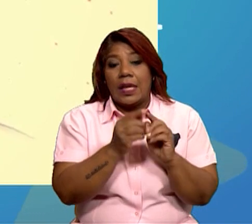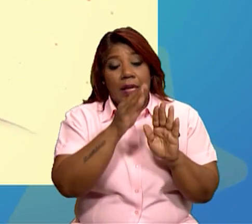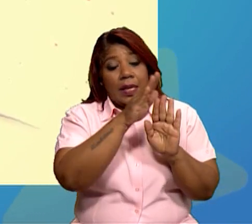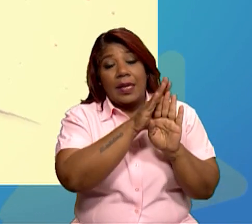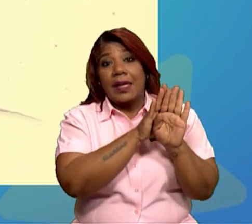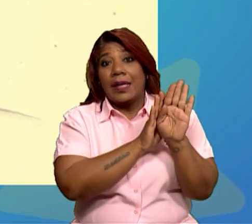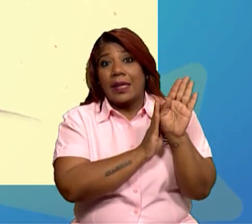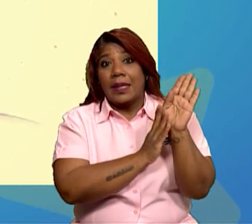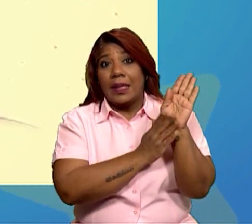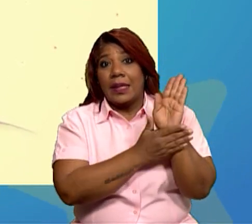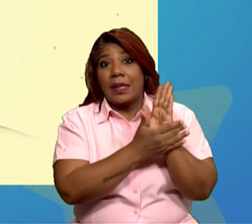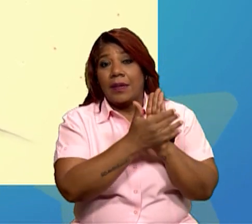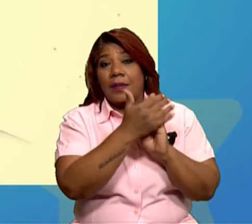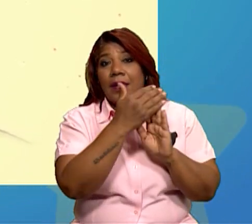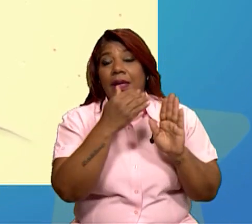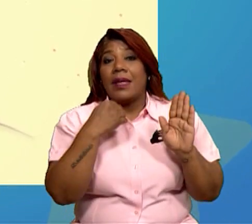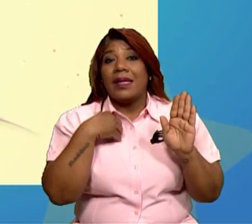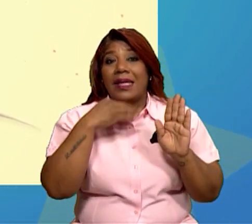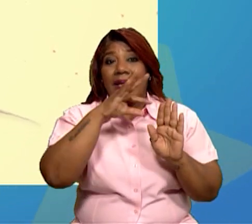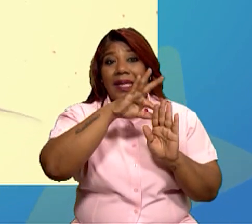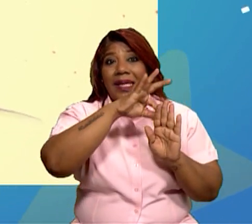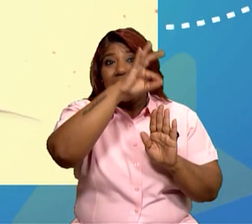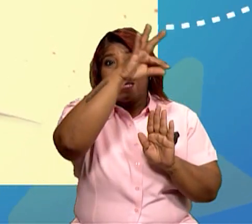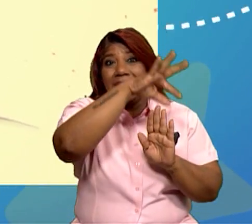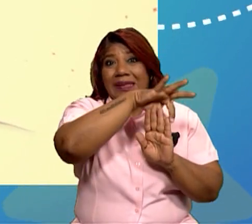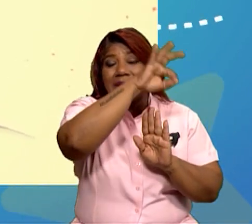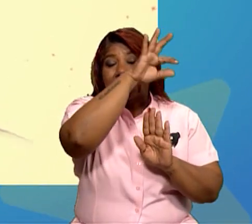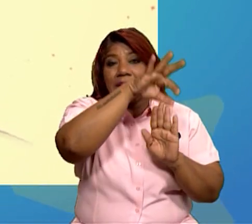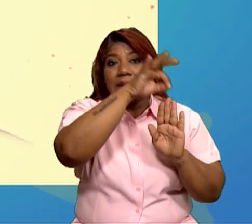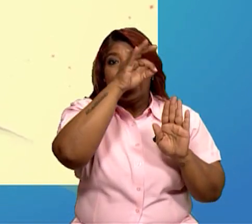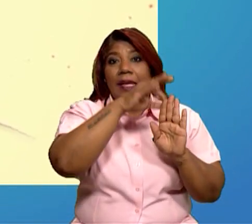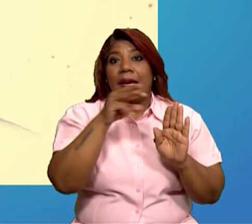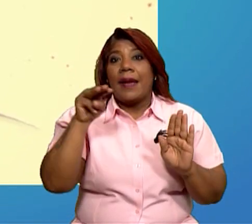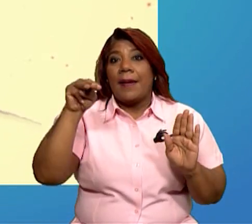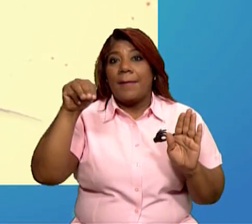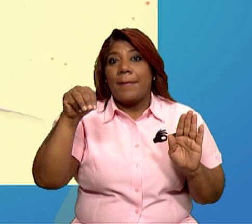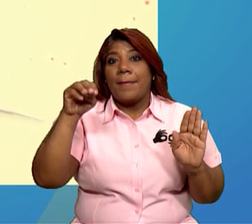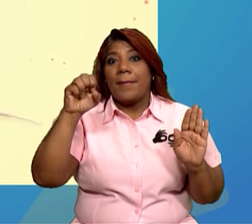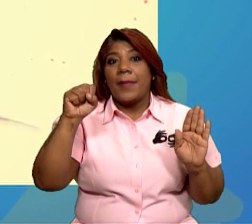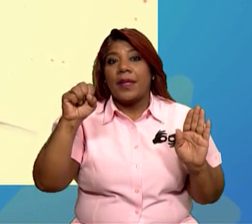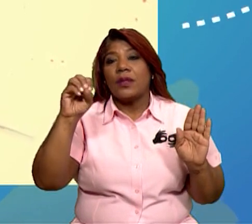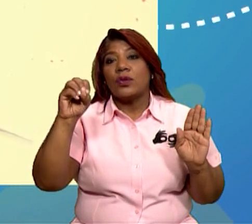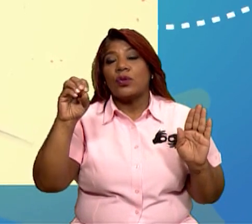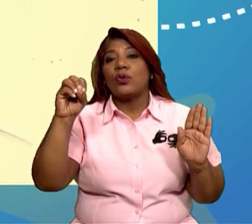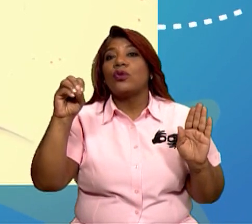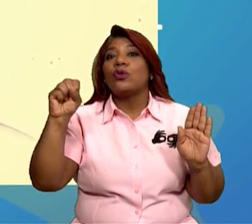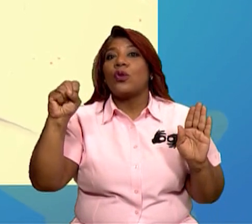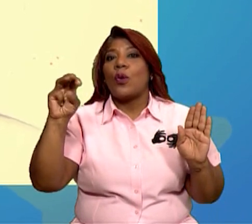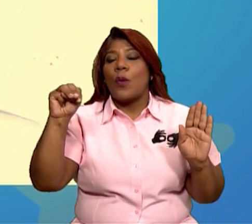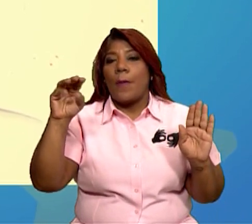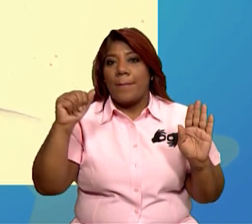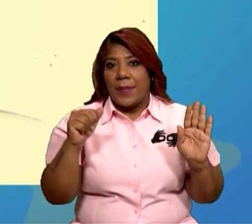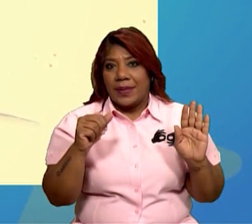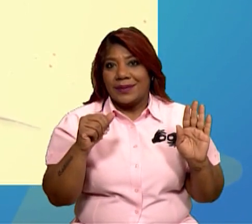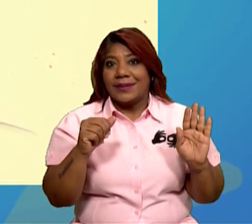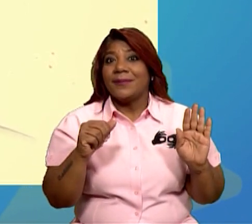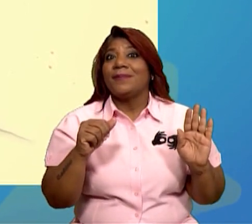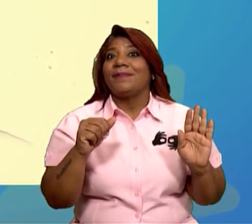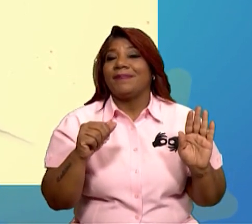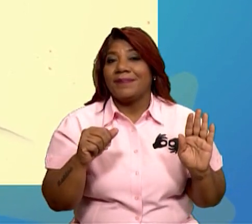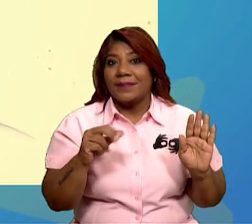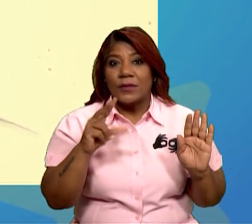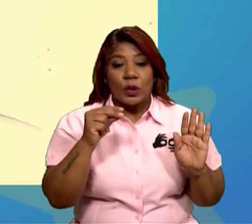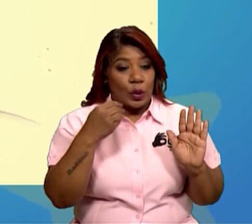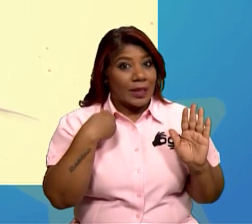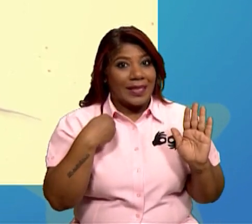plasmática tienen unos pliegues llamados mesosomas, encargados de realizar las principales funciones celulares. Y como no